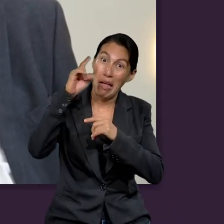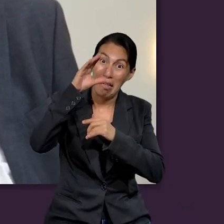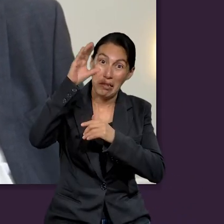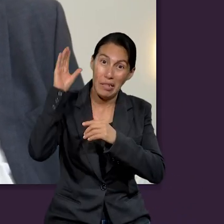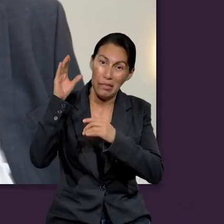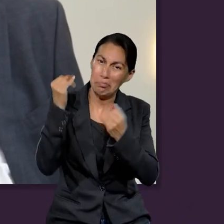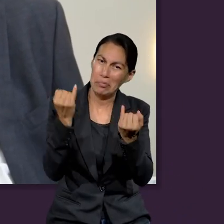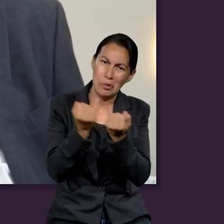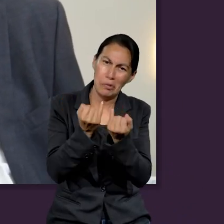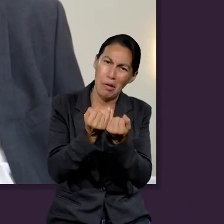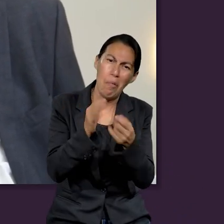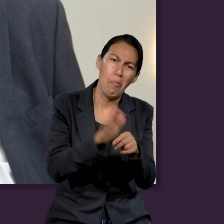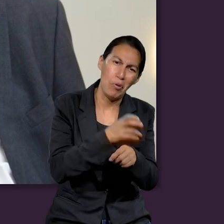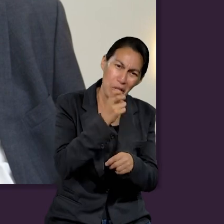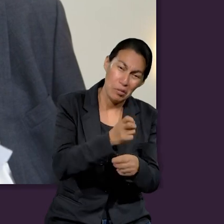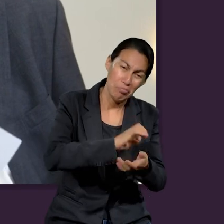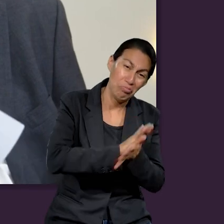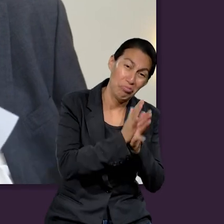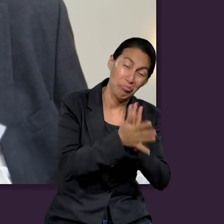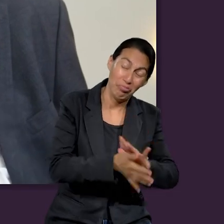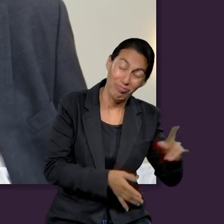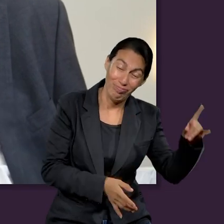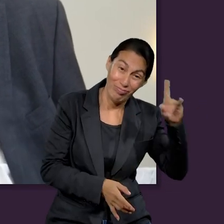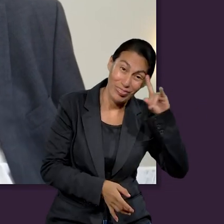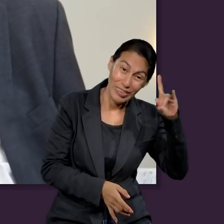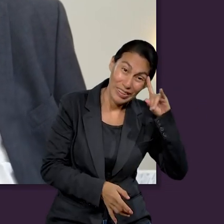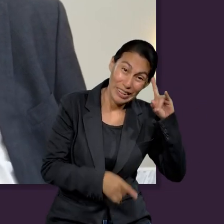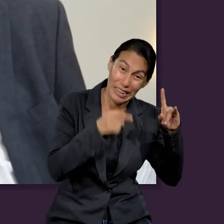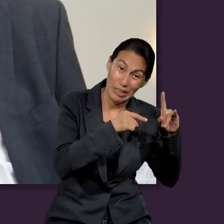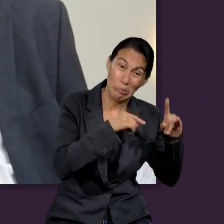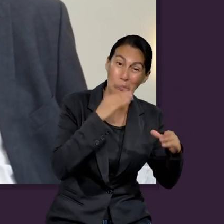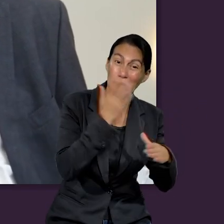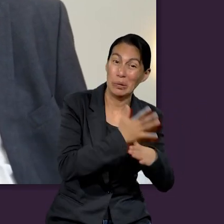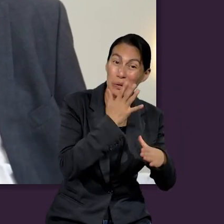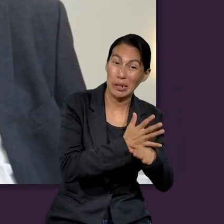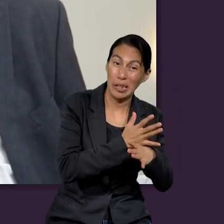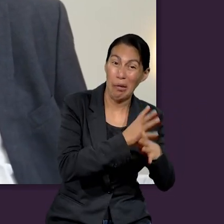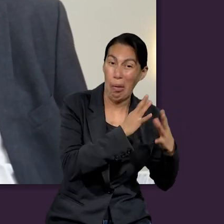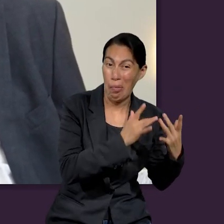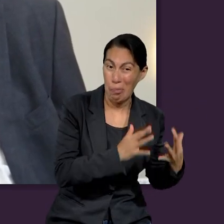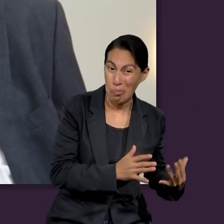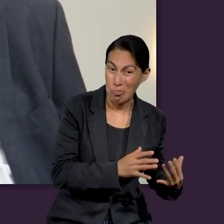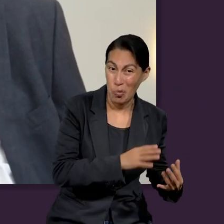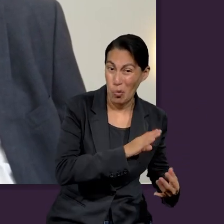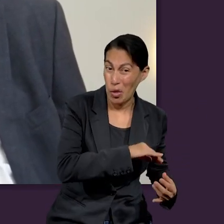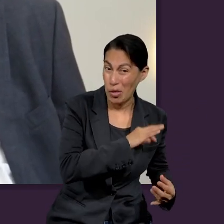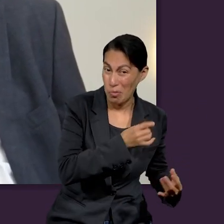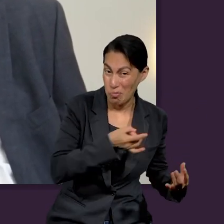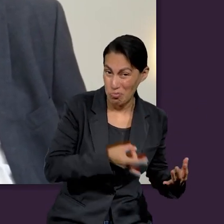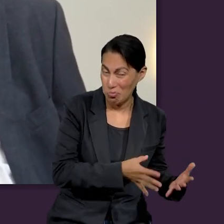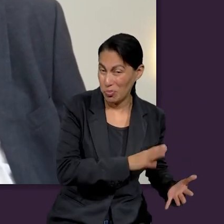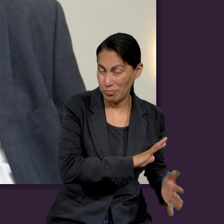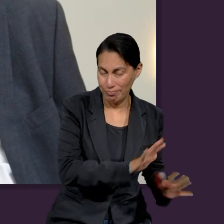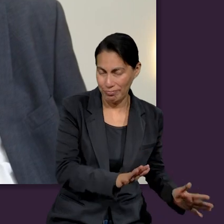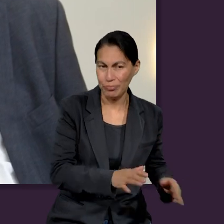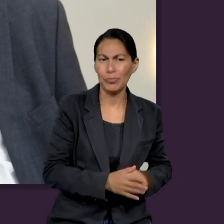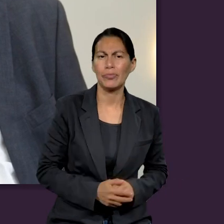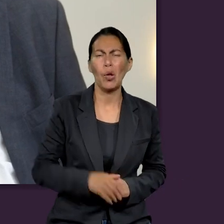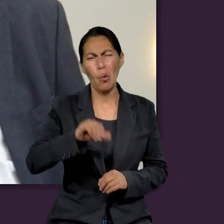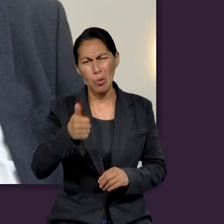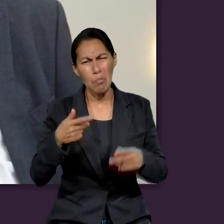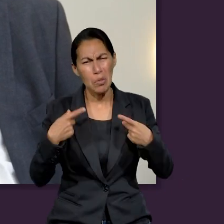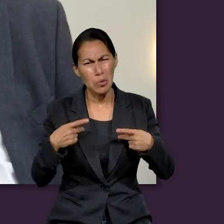ahí en el cielo y, por lo tanto, pues, está confinado, no solamente a este mundo, sino también a la destrucción final.